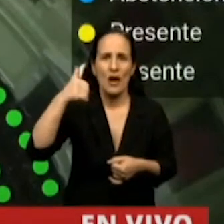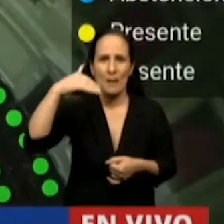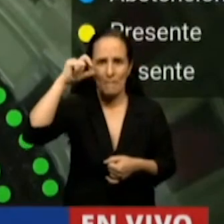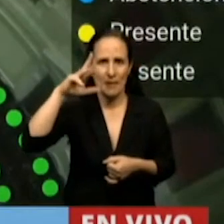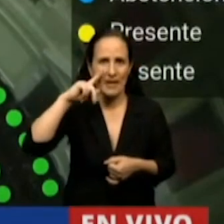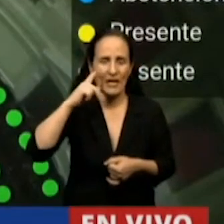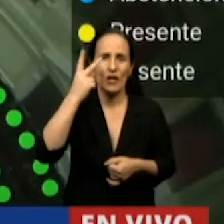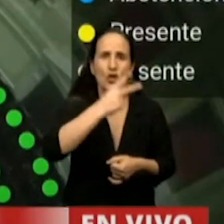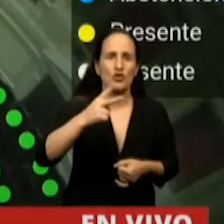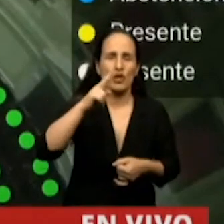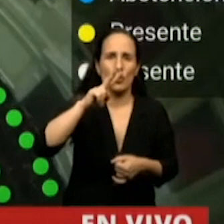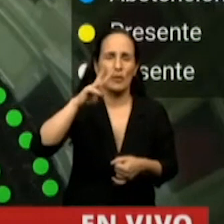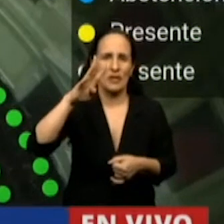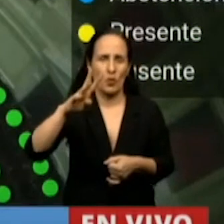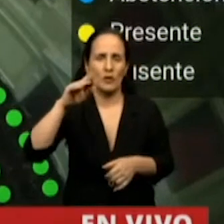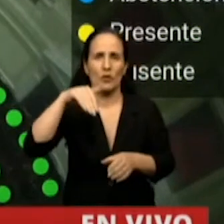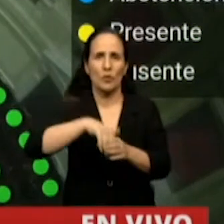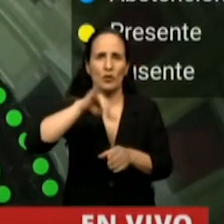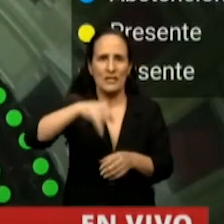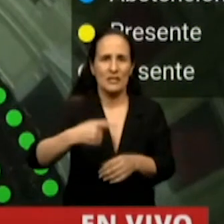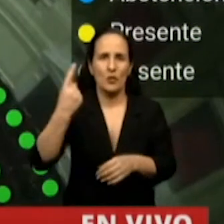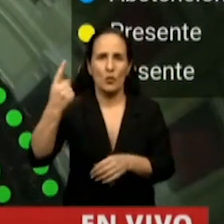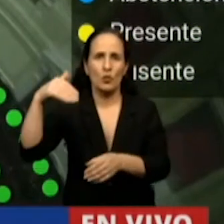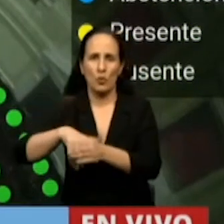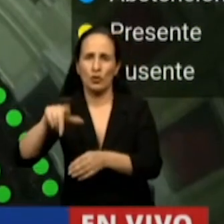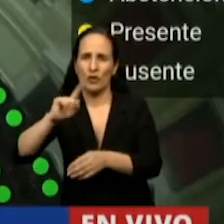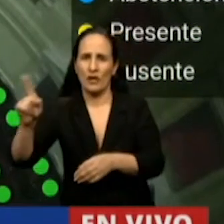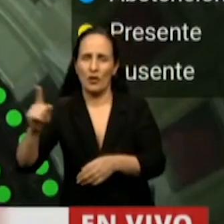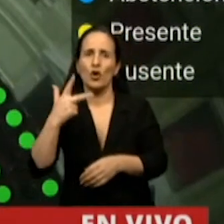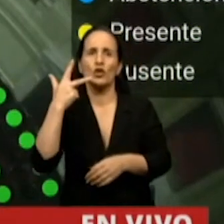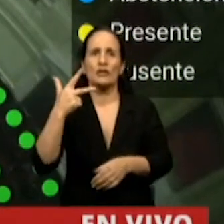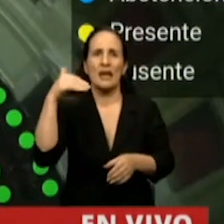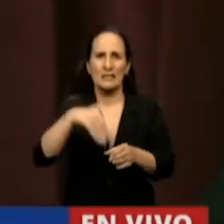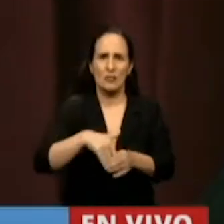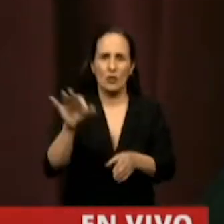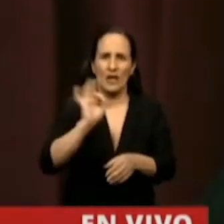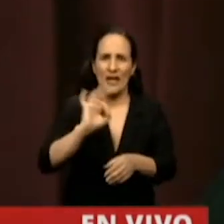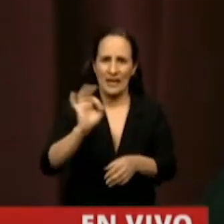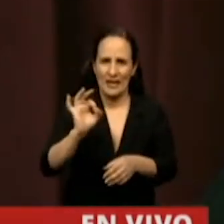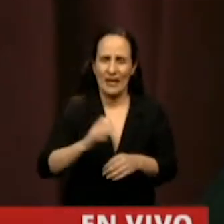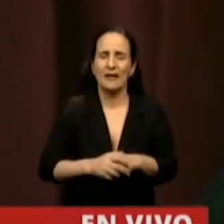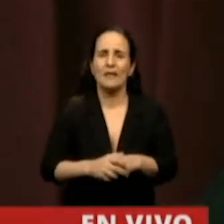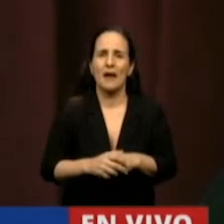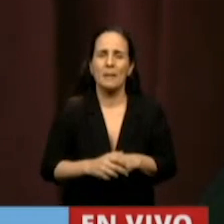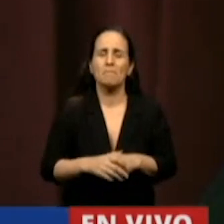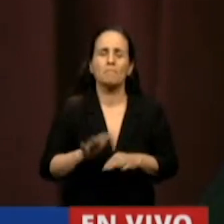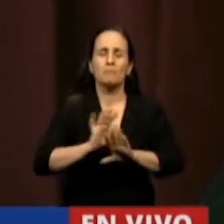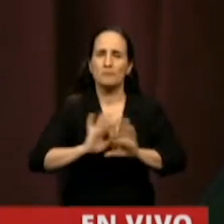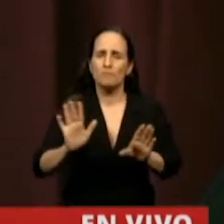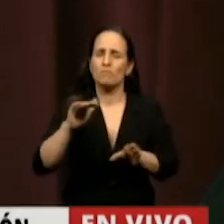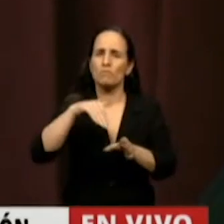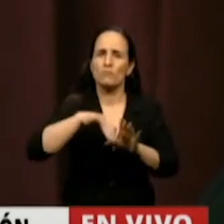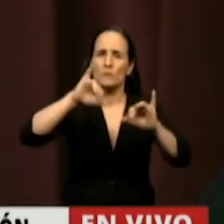224 afirmativos, 1 negativo, 3 abstenciones. Resulta afirmativo,